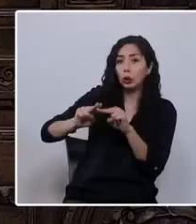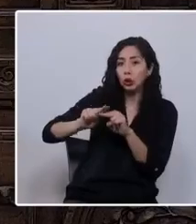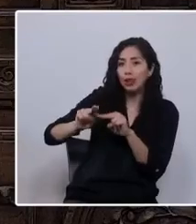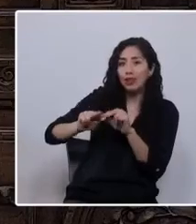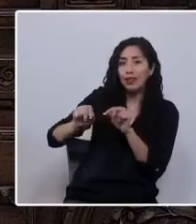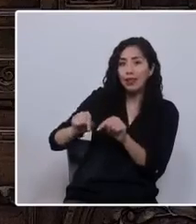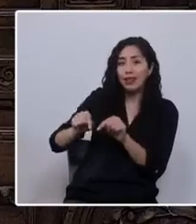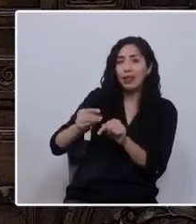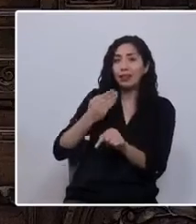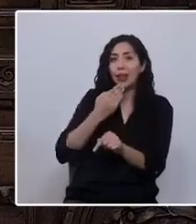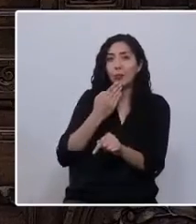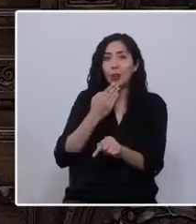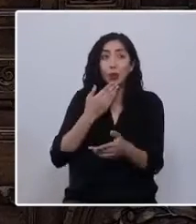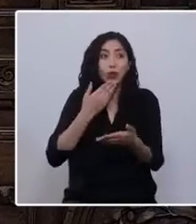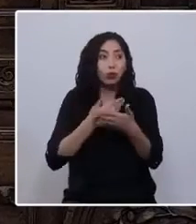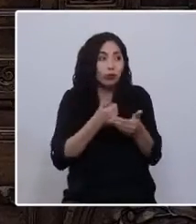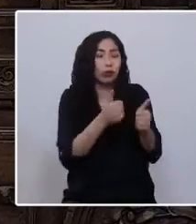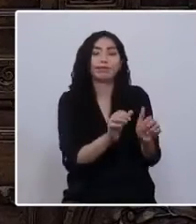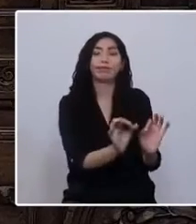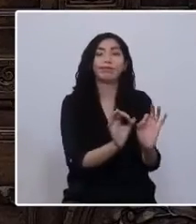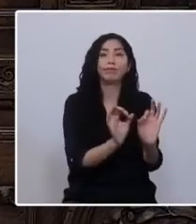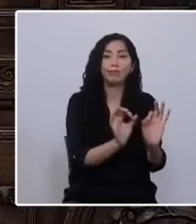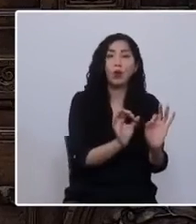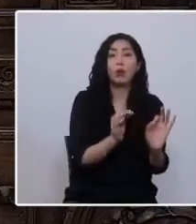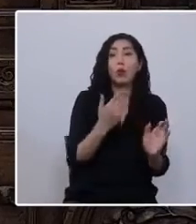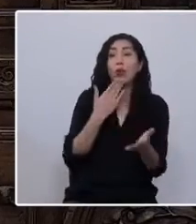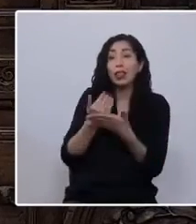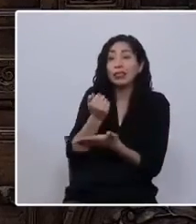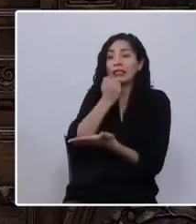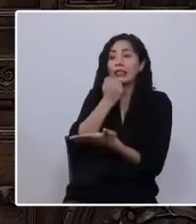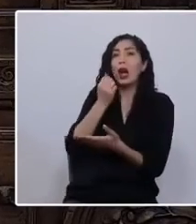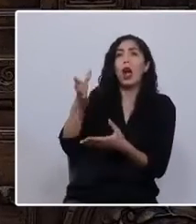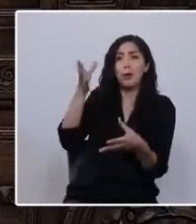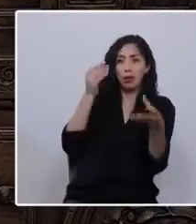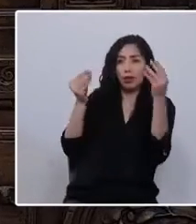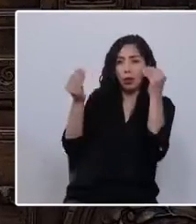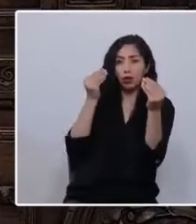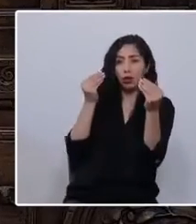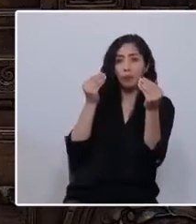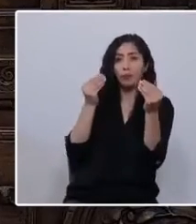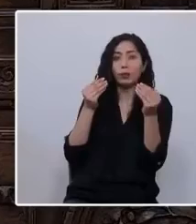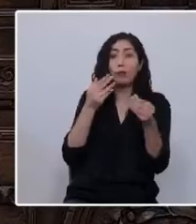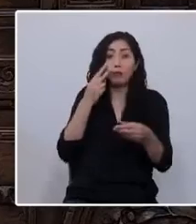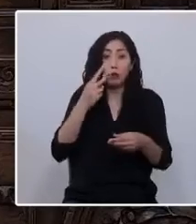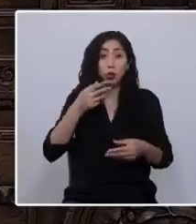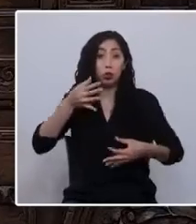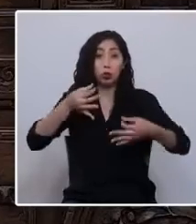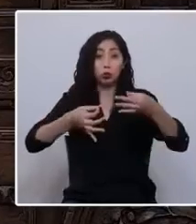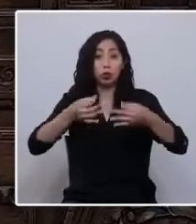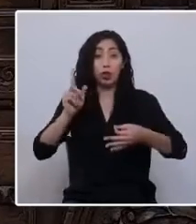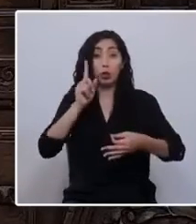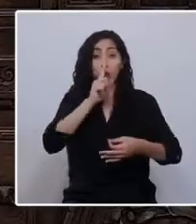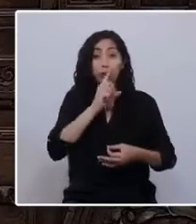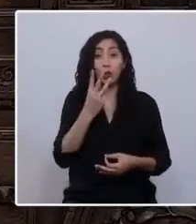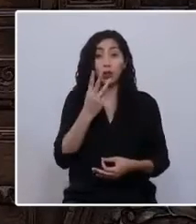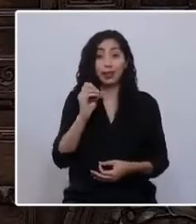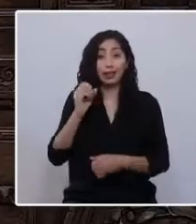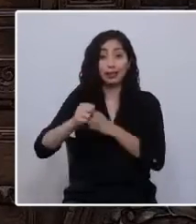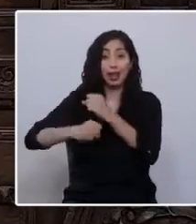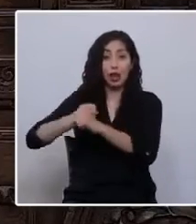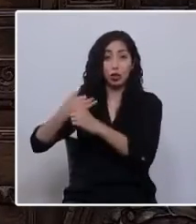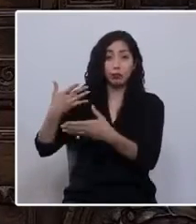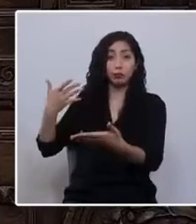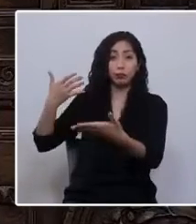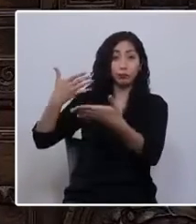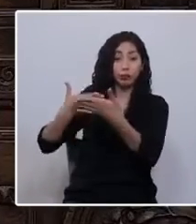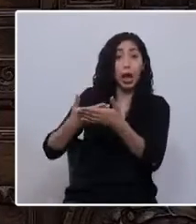y aprendiendo de los errores. Mirando en justicia los últimos 30 años, que sin duda han sido los mejores para Chile en